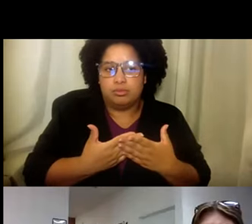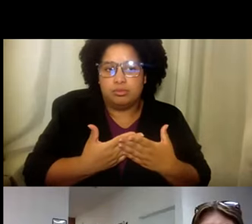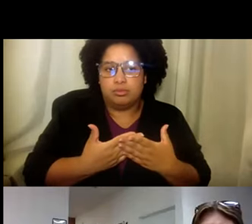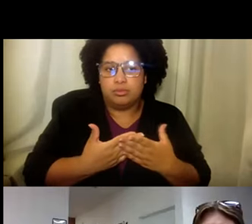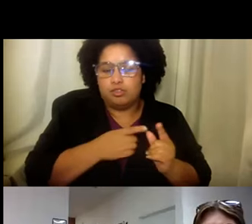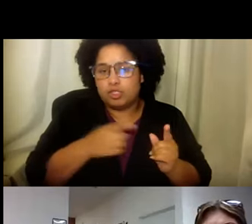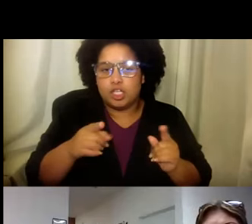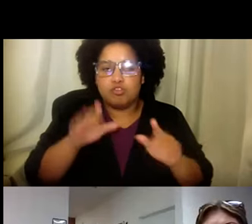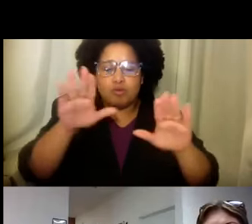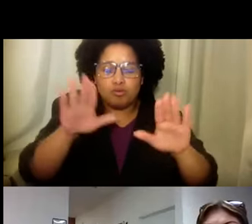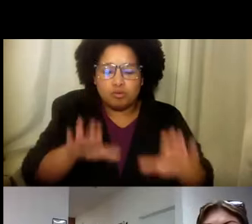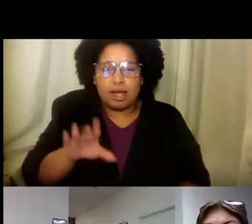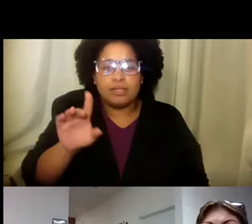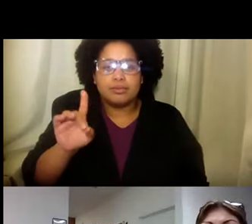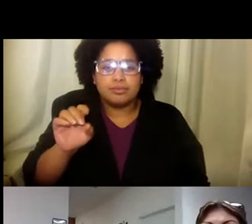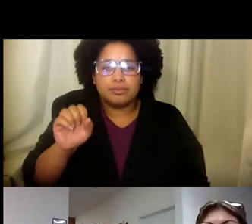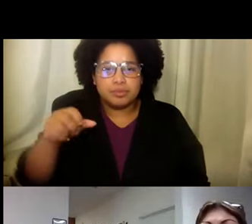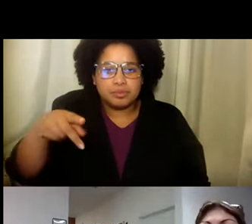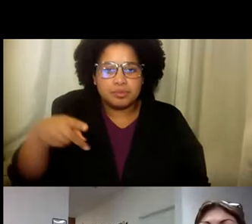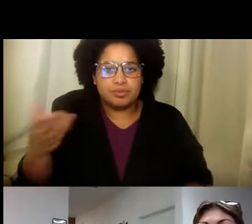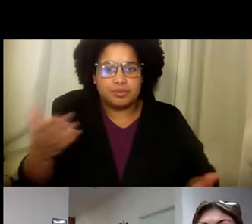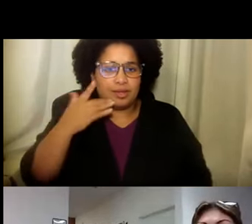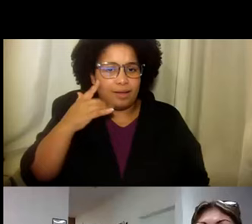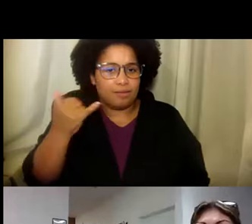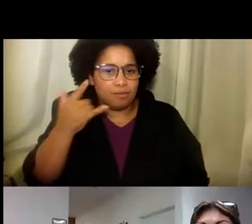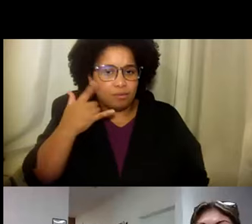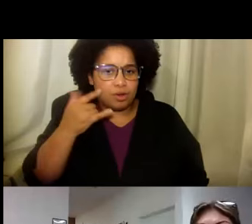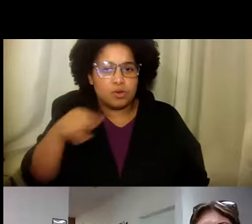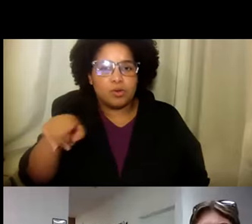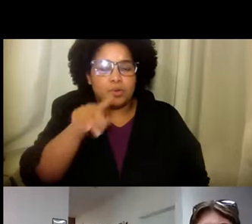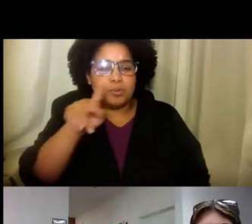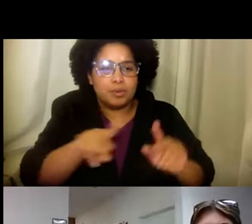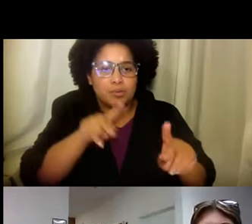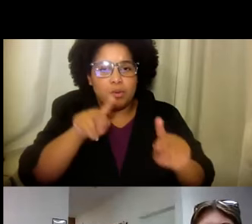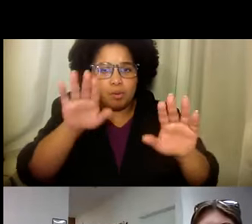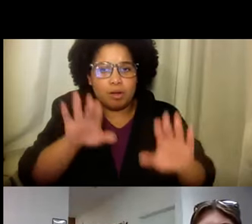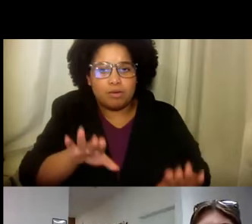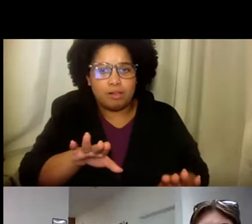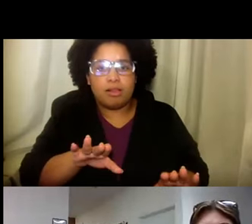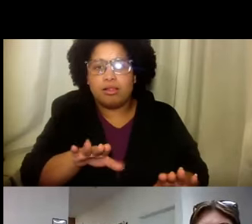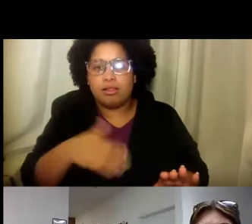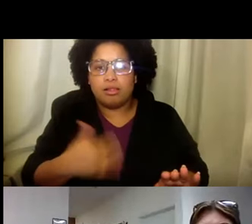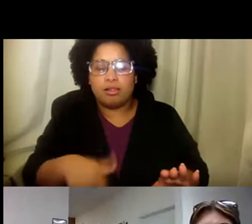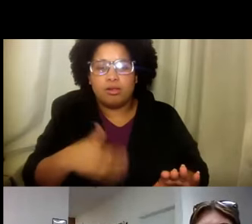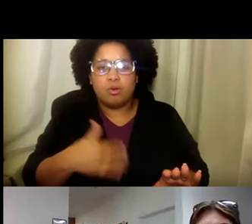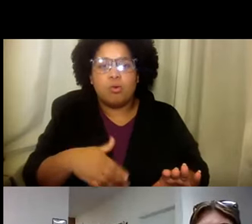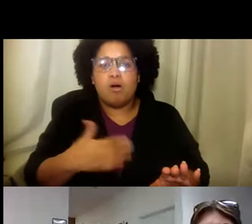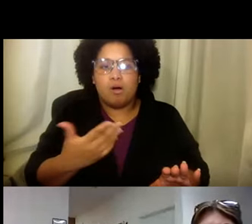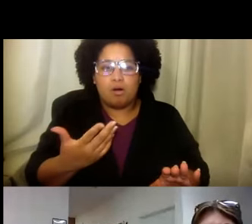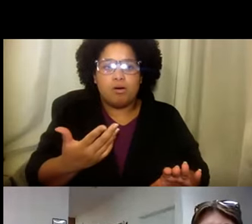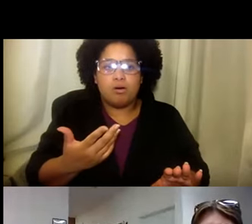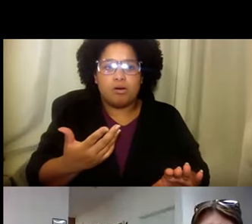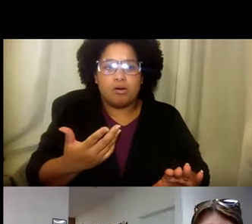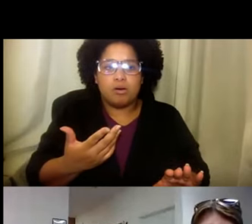Tan. Tan bien. Que hay. Tantos proveedores. De soporte directo. En California. Que son gente. Lindísima. Que están.